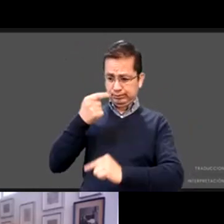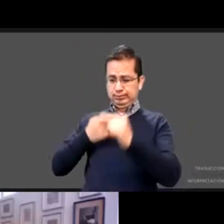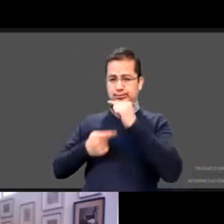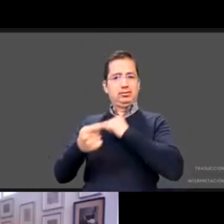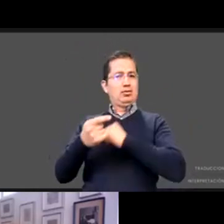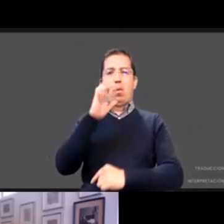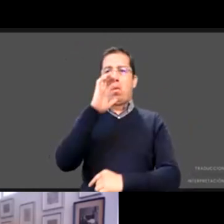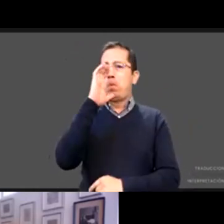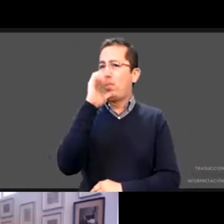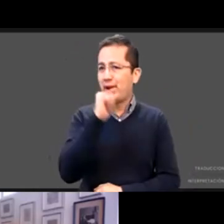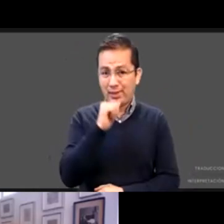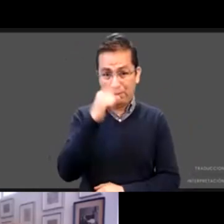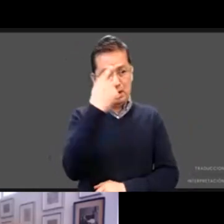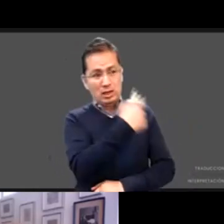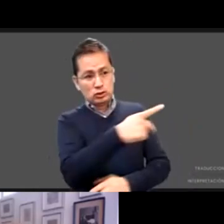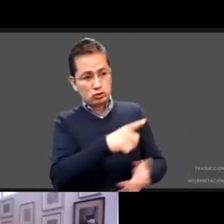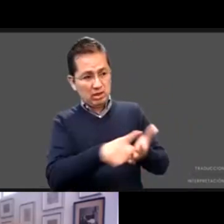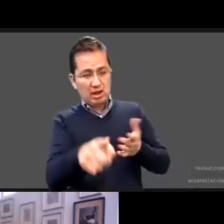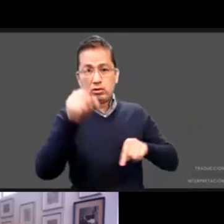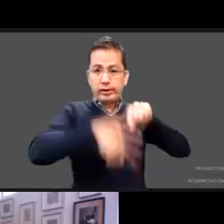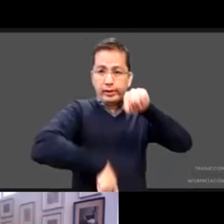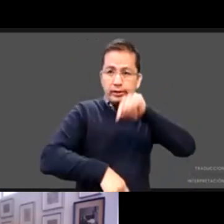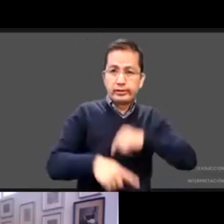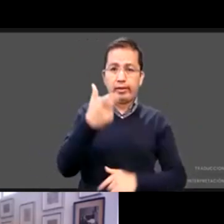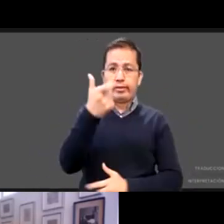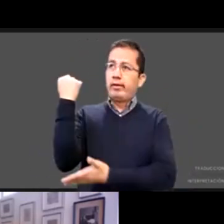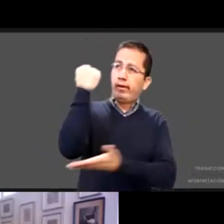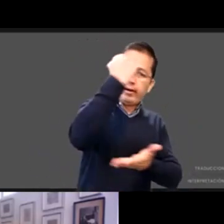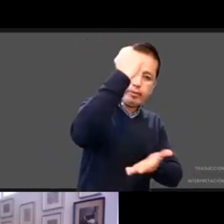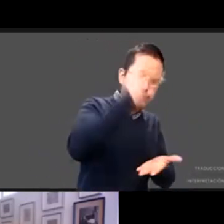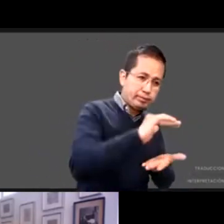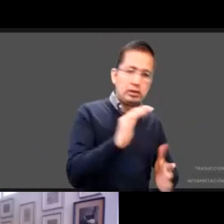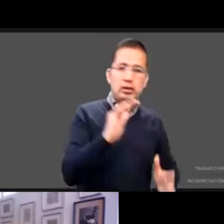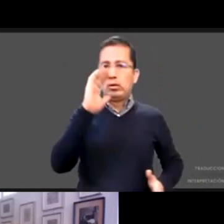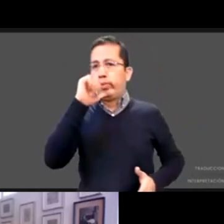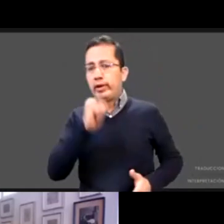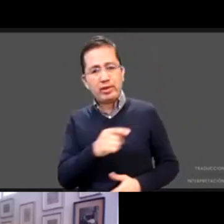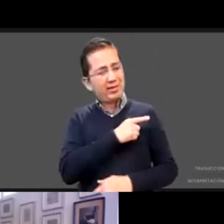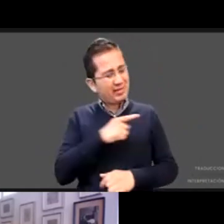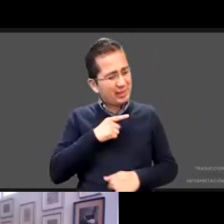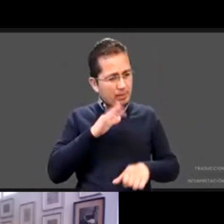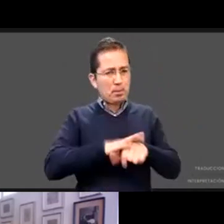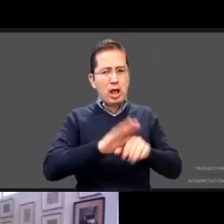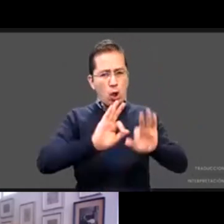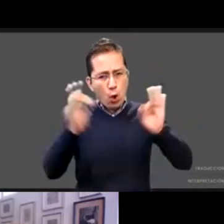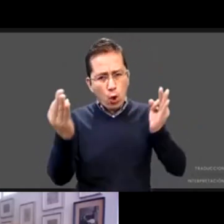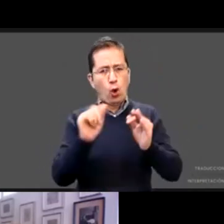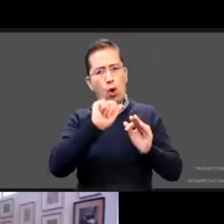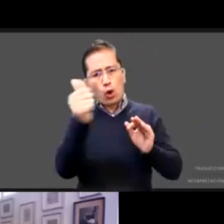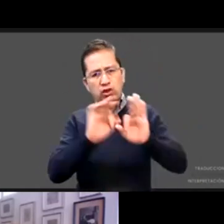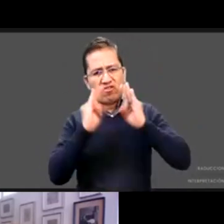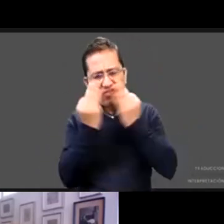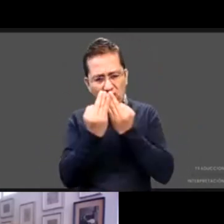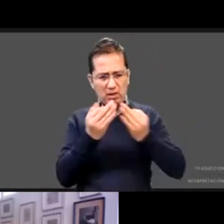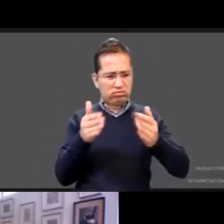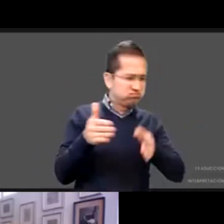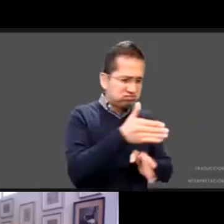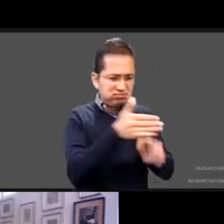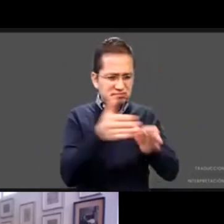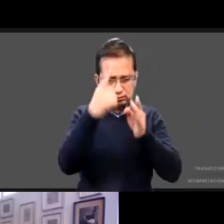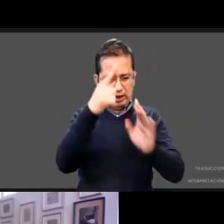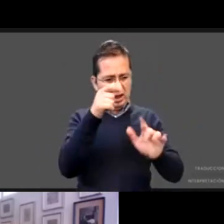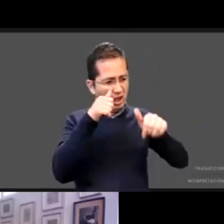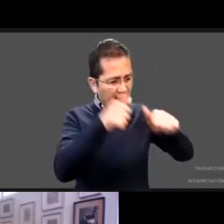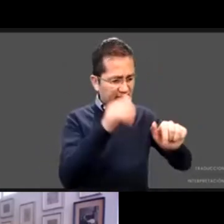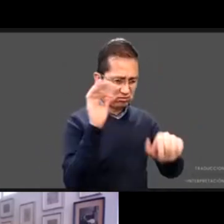presupuestos en programas en una ruta de atención que tenga un efecto territorial y una acción concreta para